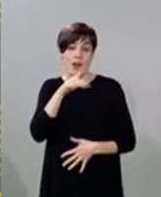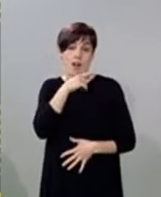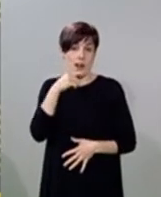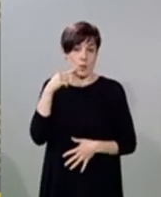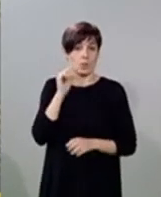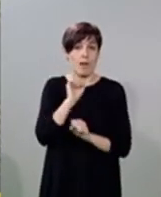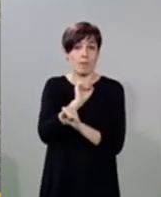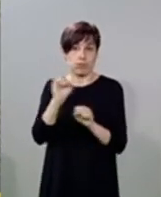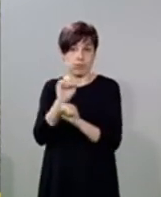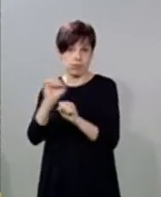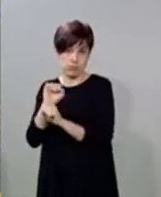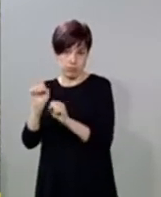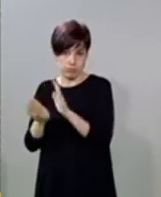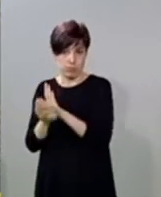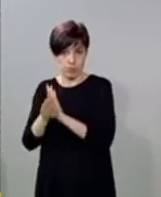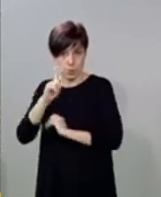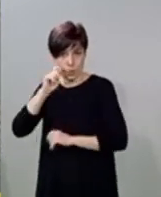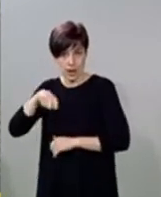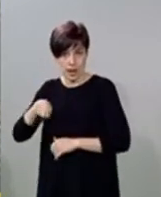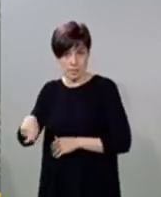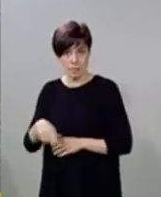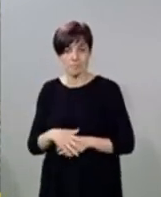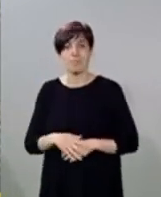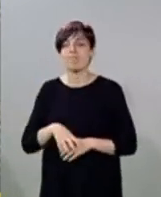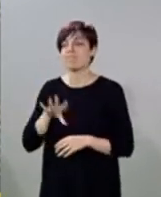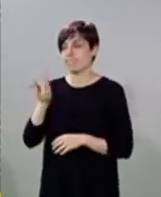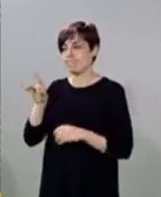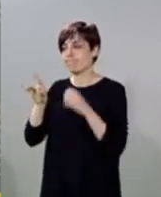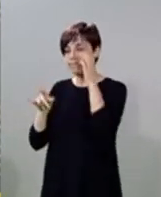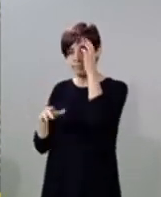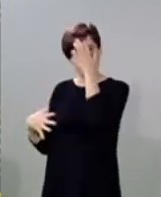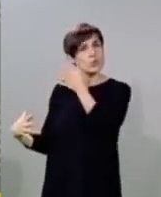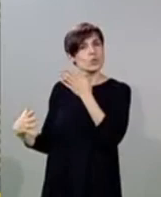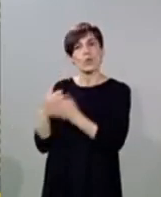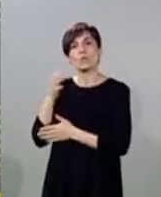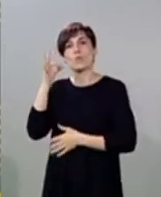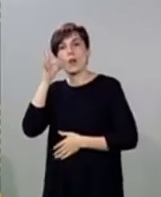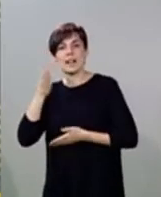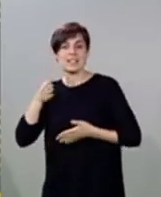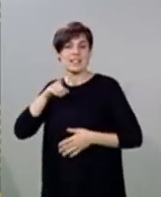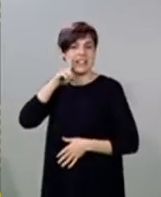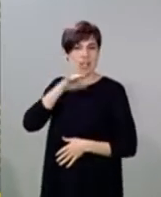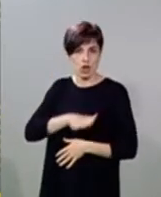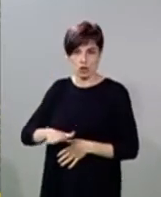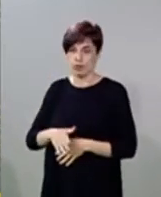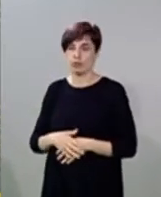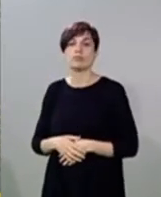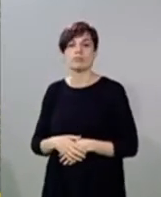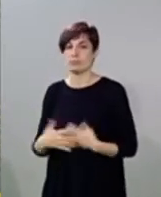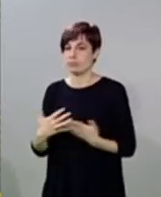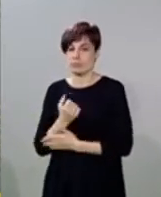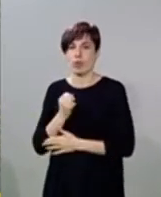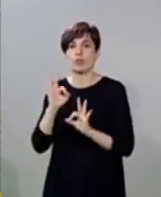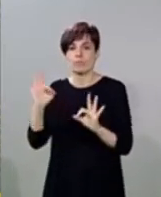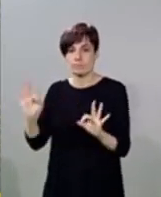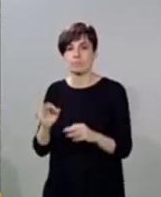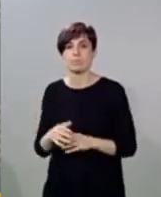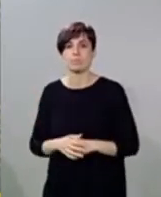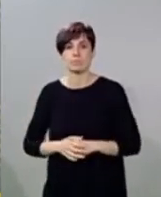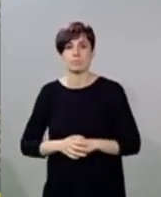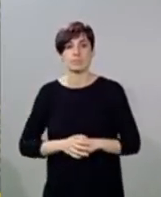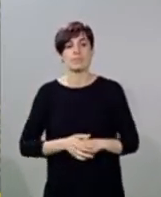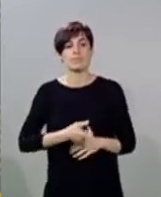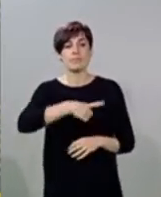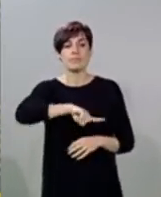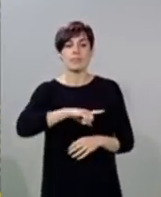Rusia, Ucrania. Sí, sí. Llevamos todo mujeres y niños. Mujeres y niños. Eso es todo lo que llevamos, sí. ¿Cómo